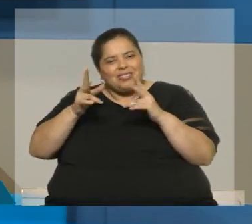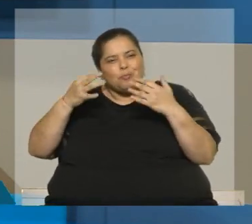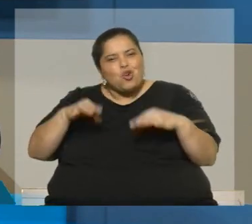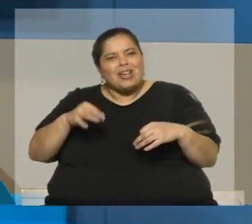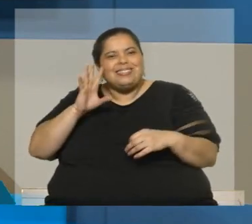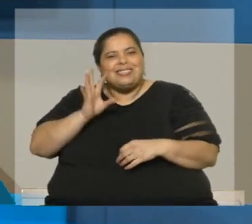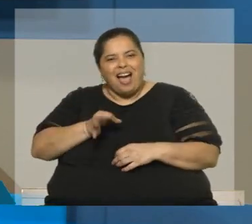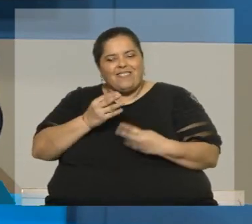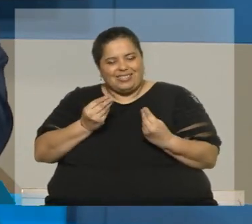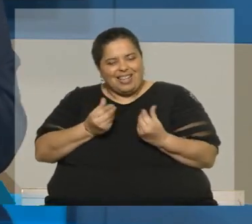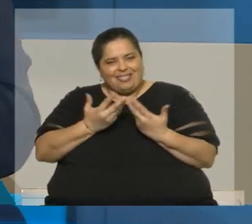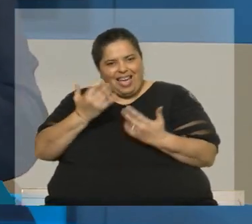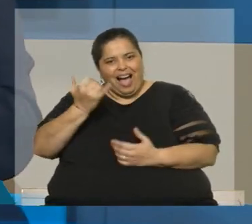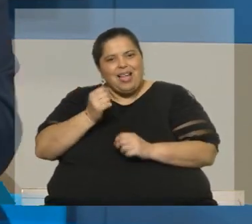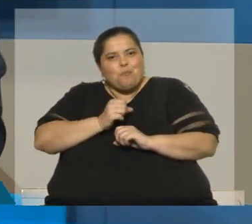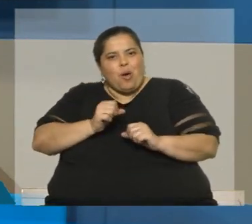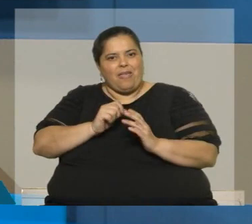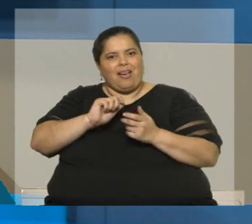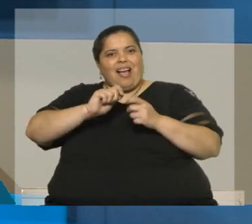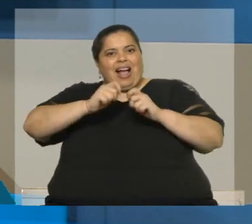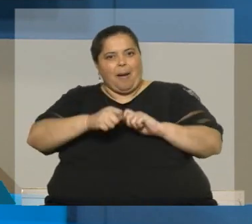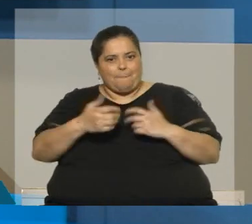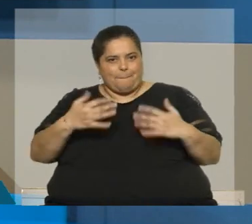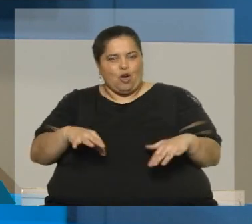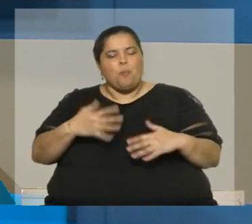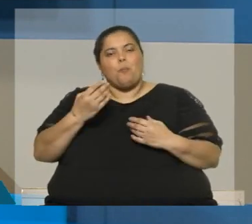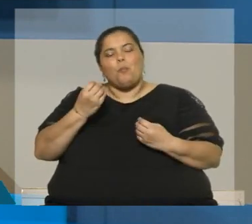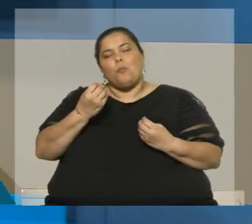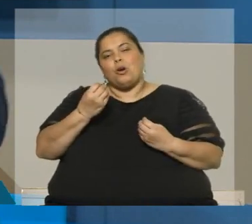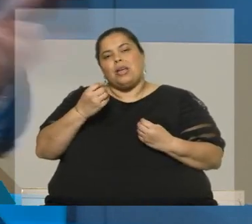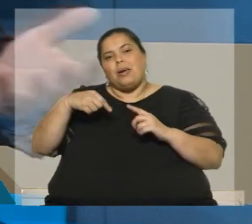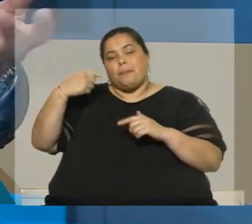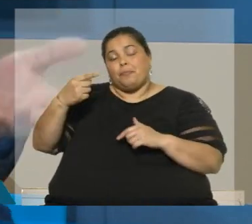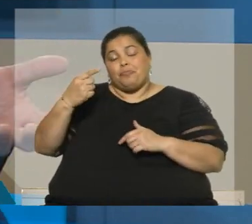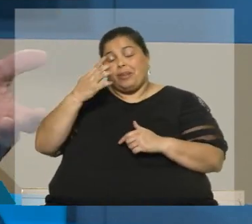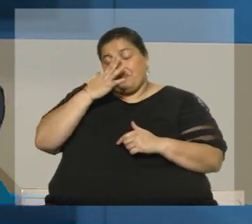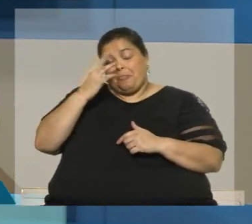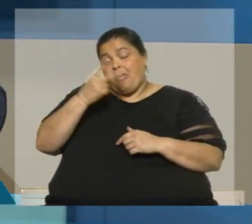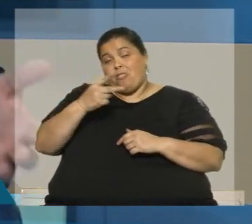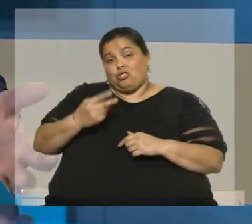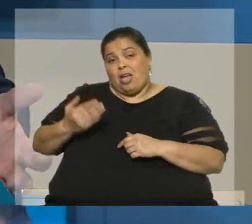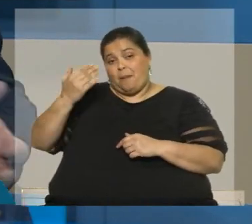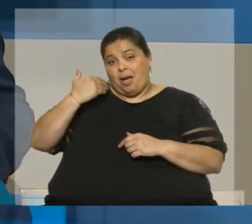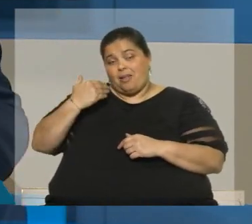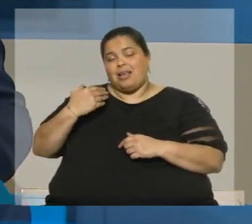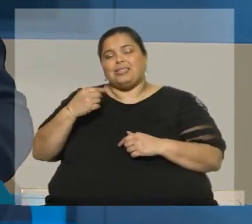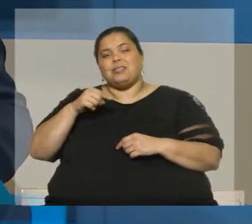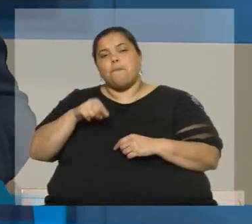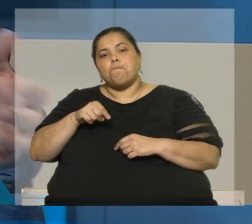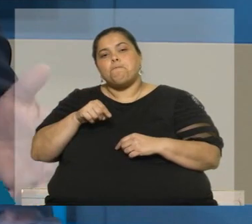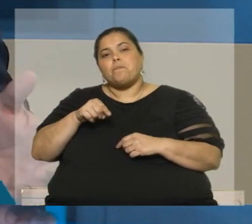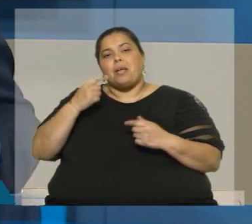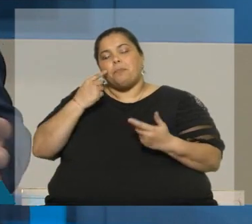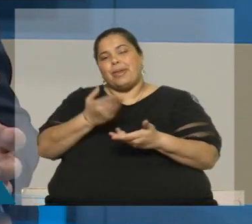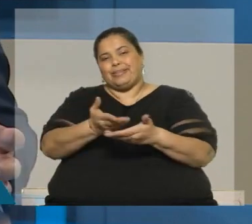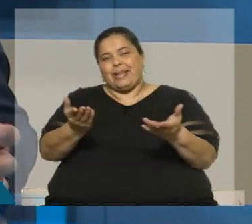decir, hay un cambio. Mire, hace escasamente dos semanas el Servicio de Acción Exterior, digamos que la diplomacia europea, presentó una hoja